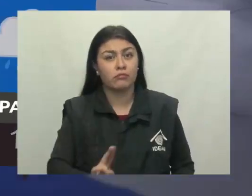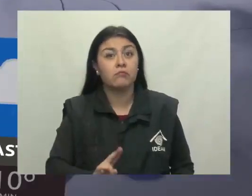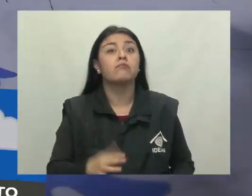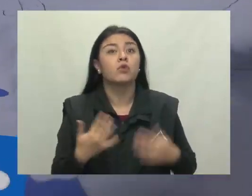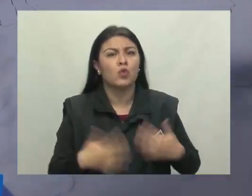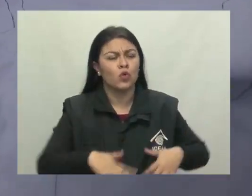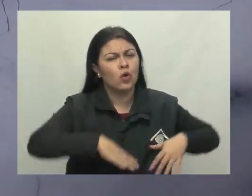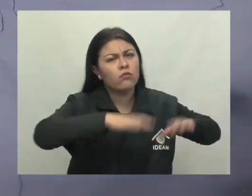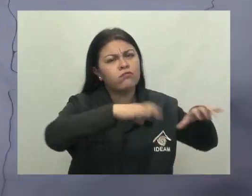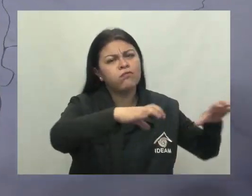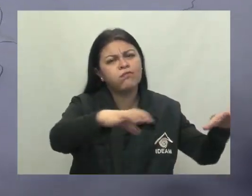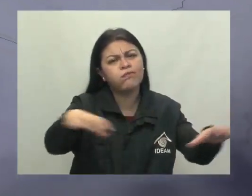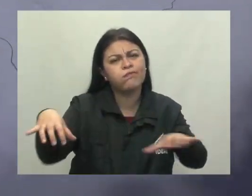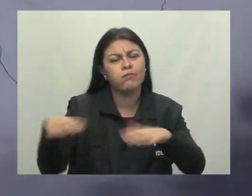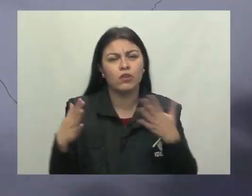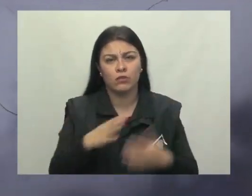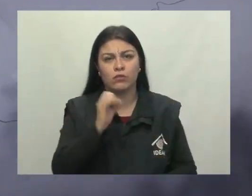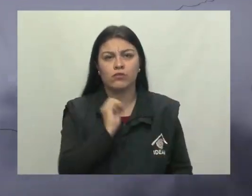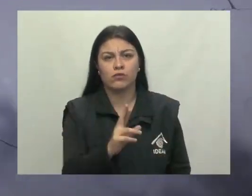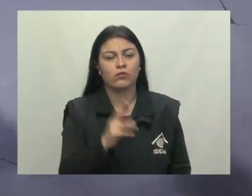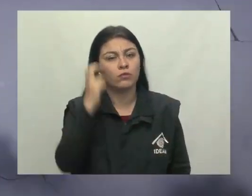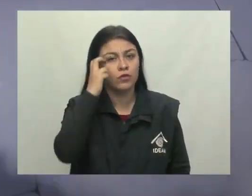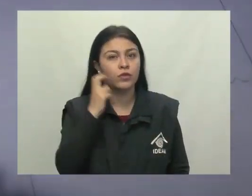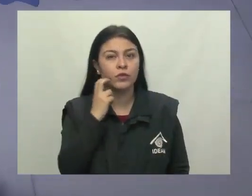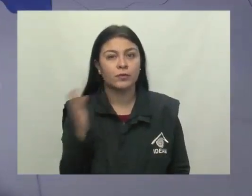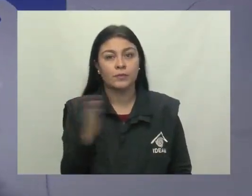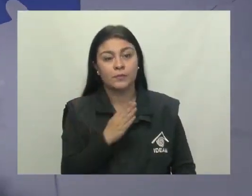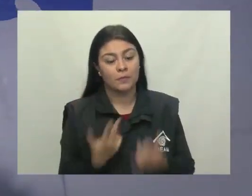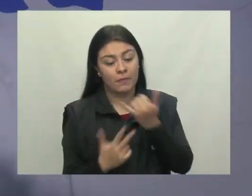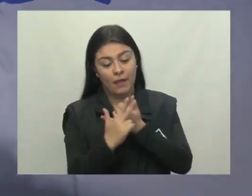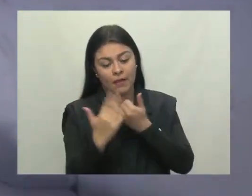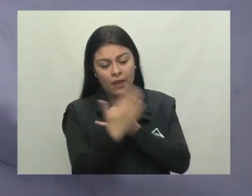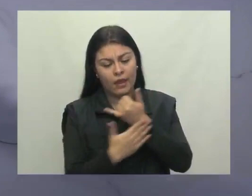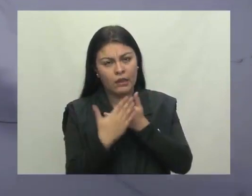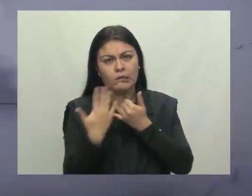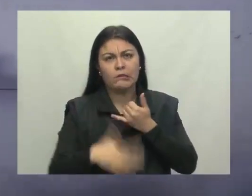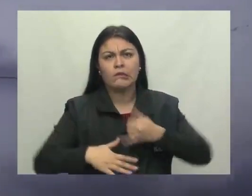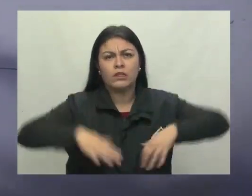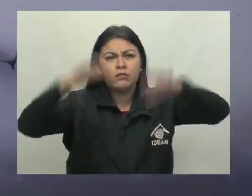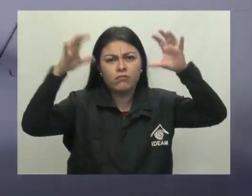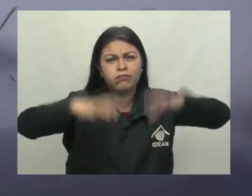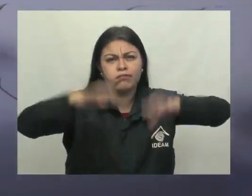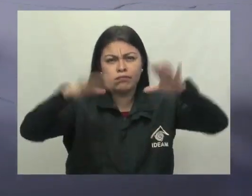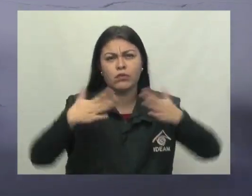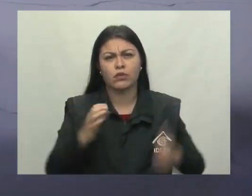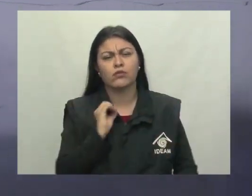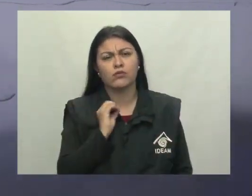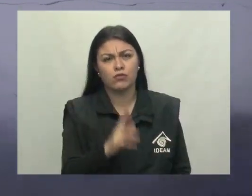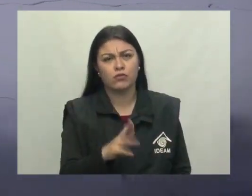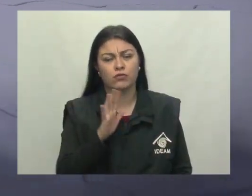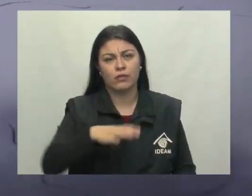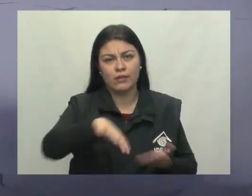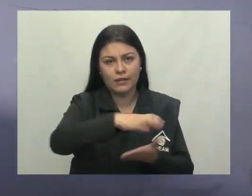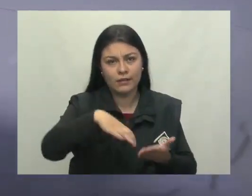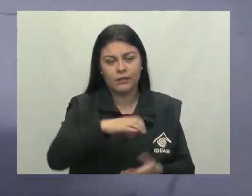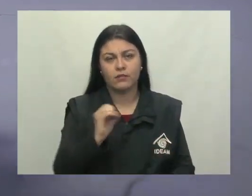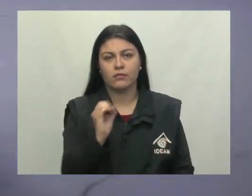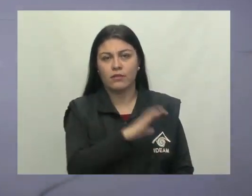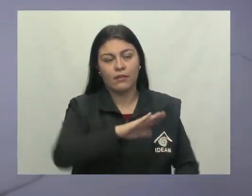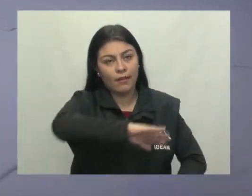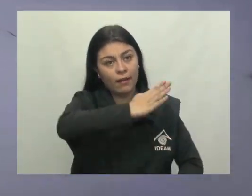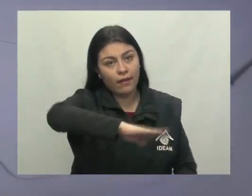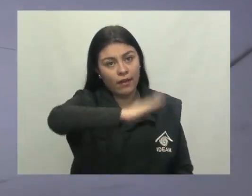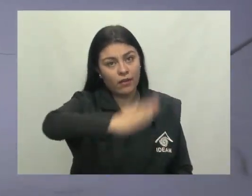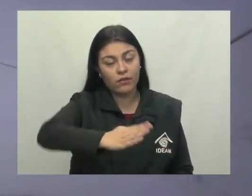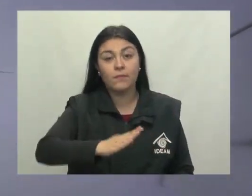También se estiman lluvias dispersas al sur del Chocó. Hacia la zona andina tenemos lluvias en zonas del sur de Santander, occidente de